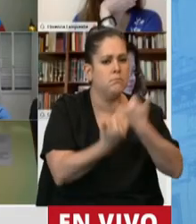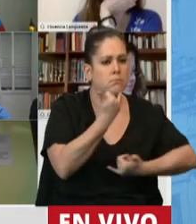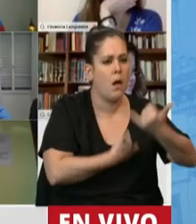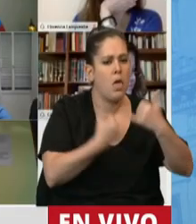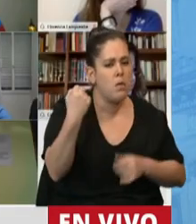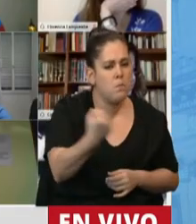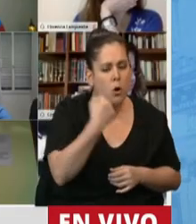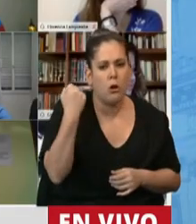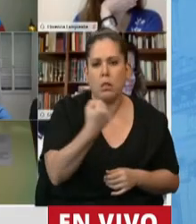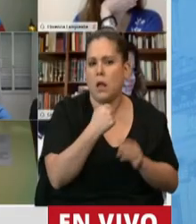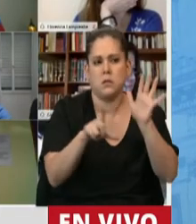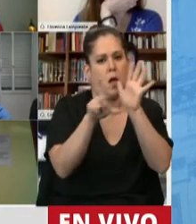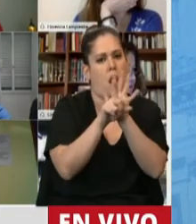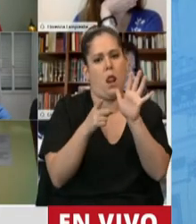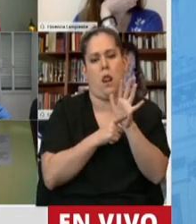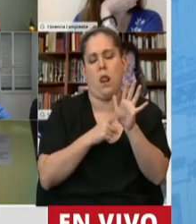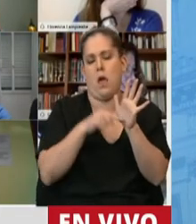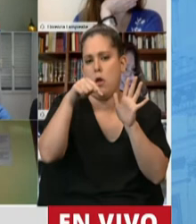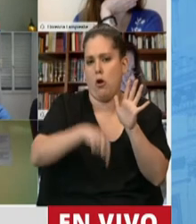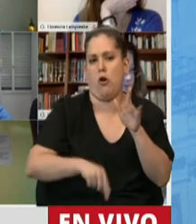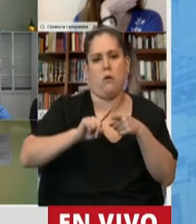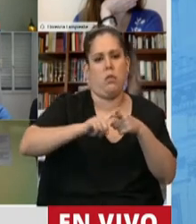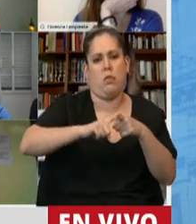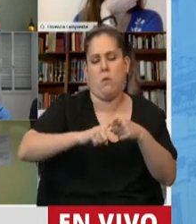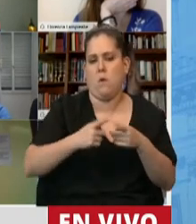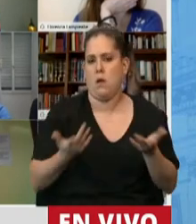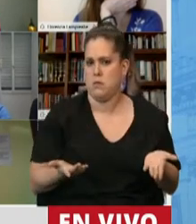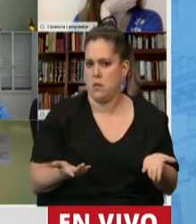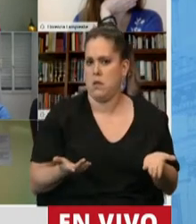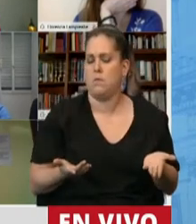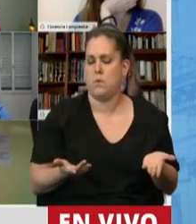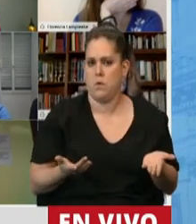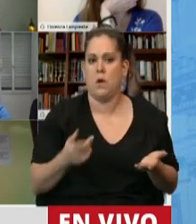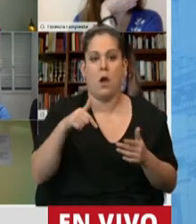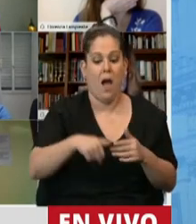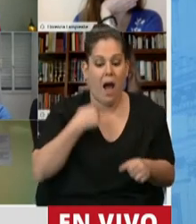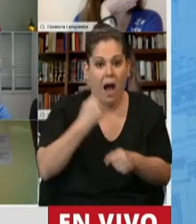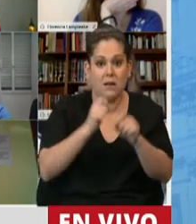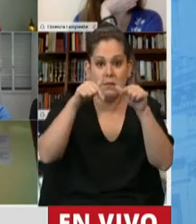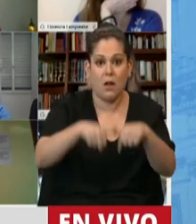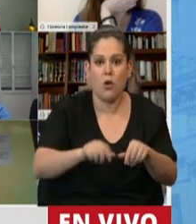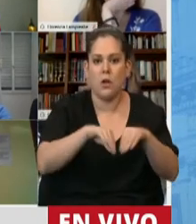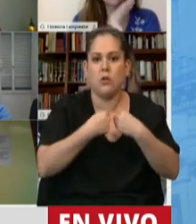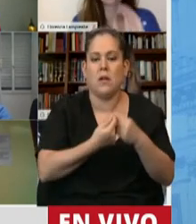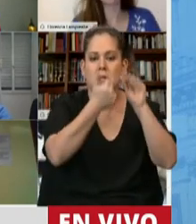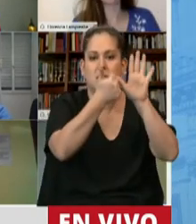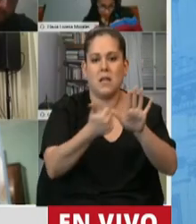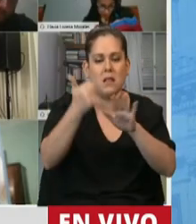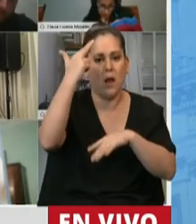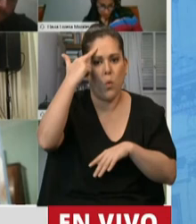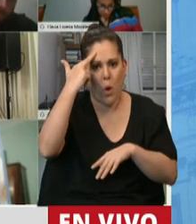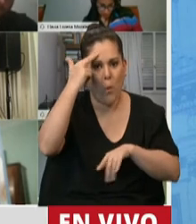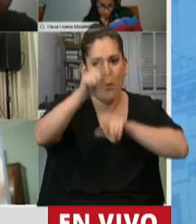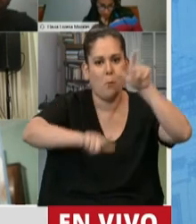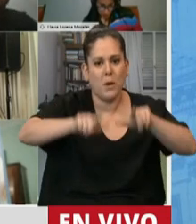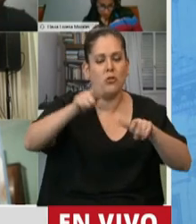importancia de la ley que estamos tratando en este momento. En este centro se han tomado al día de la fecha 69 muestras de pacientes recuperados de COVID